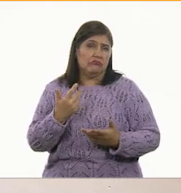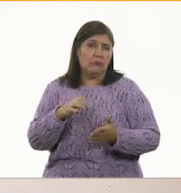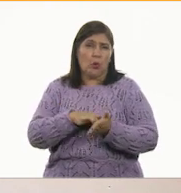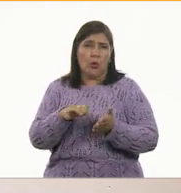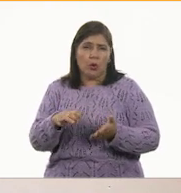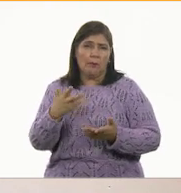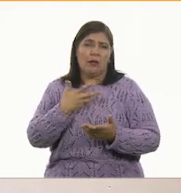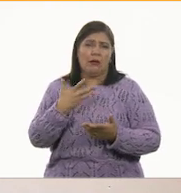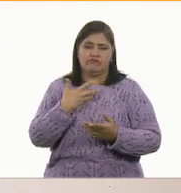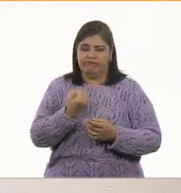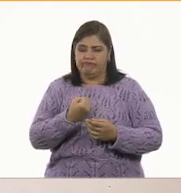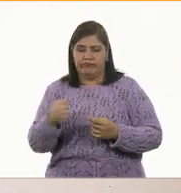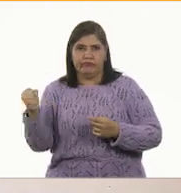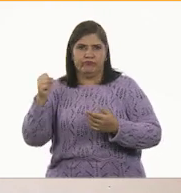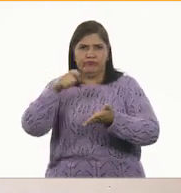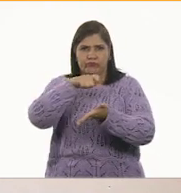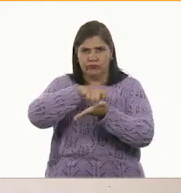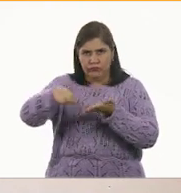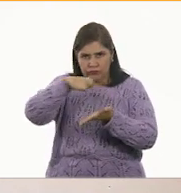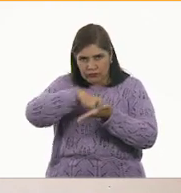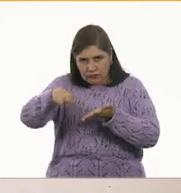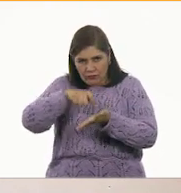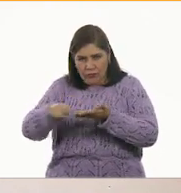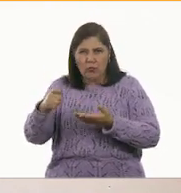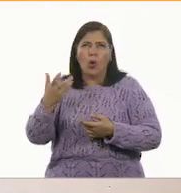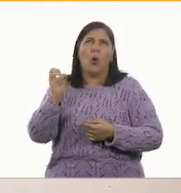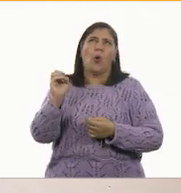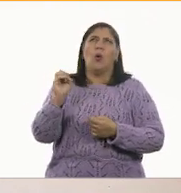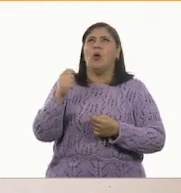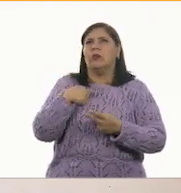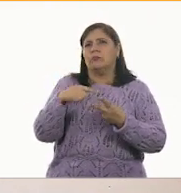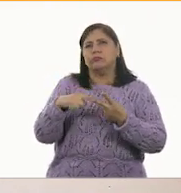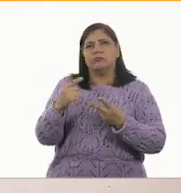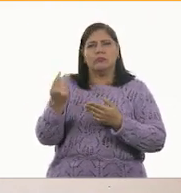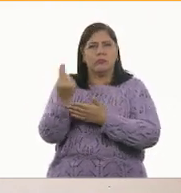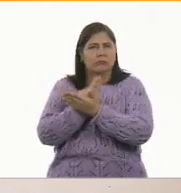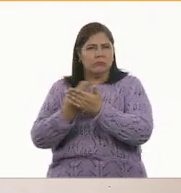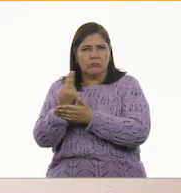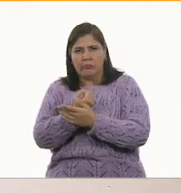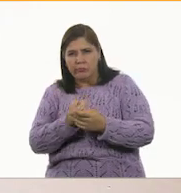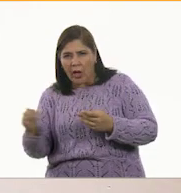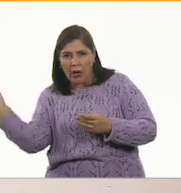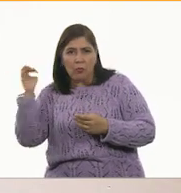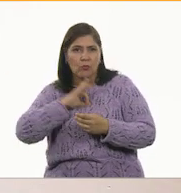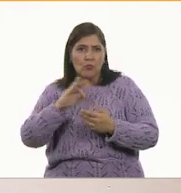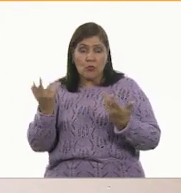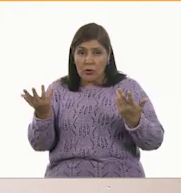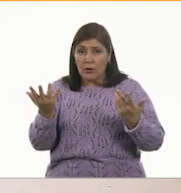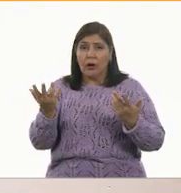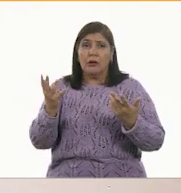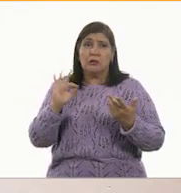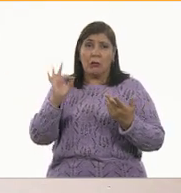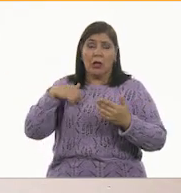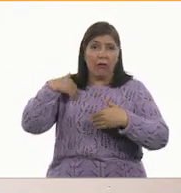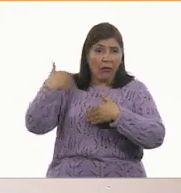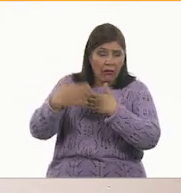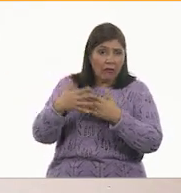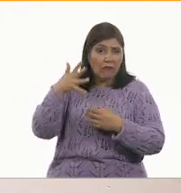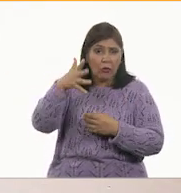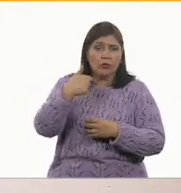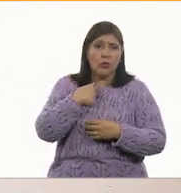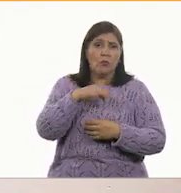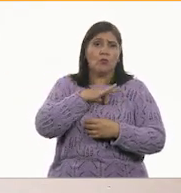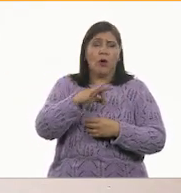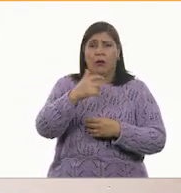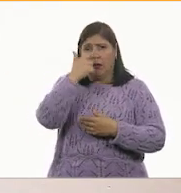escribir, de ser, bueno, dibujando quizá, pues probablemente pueda ser el próximo escritor o el